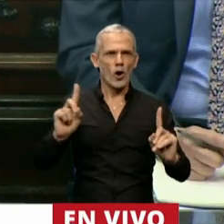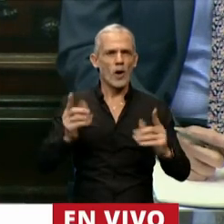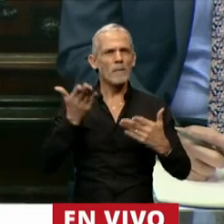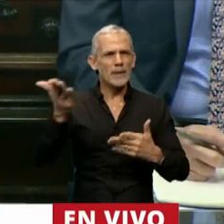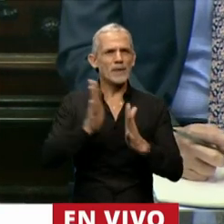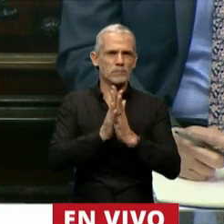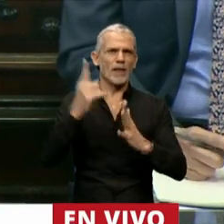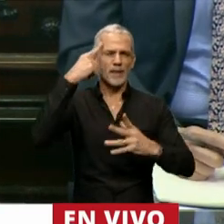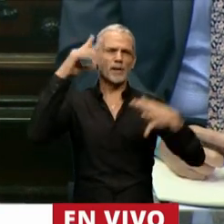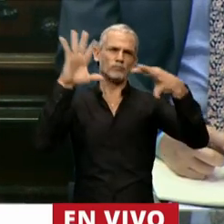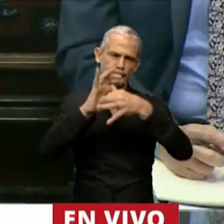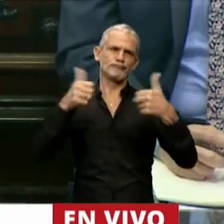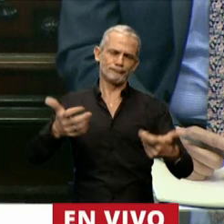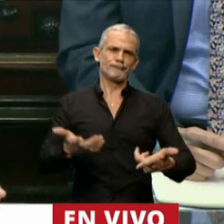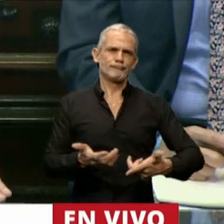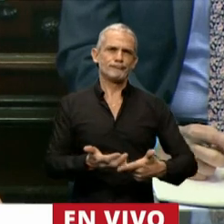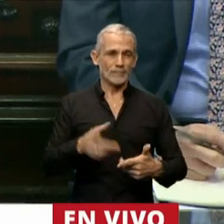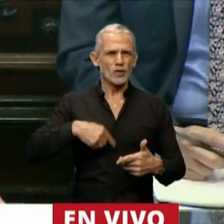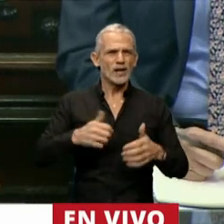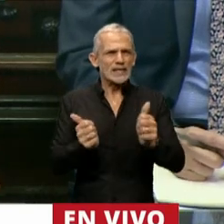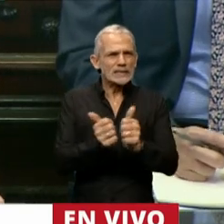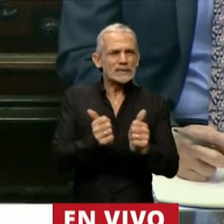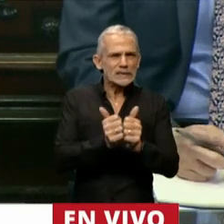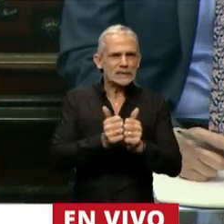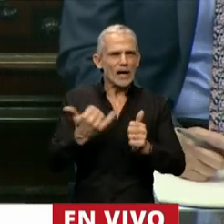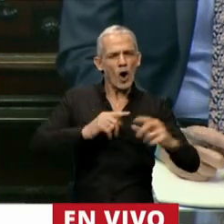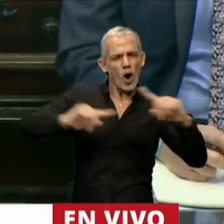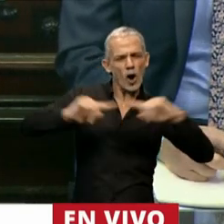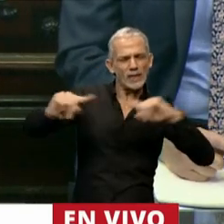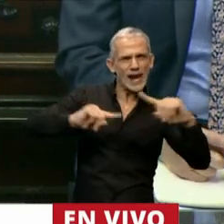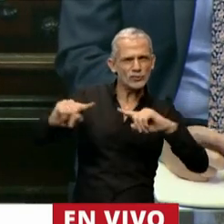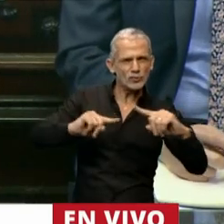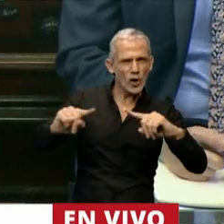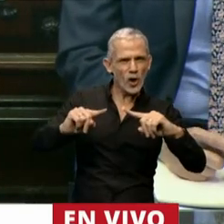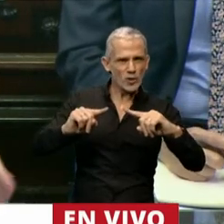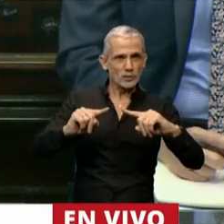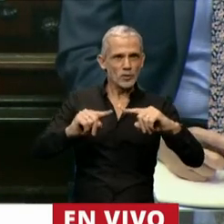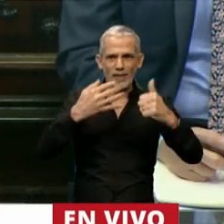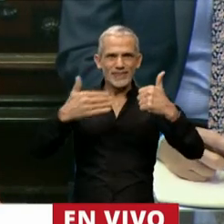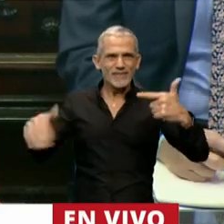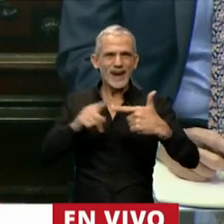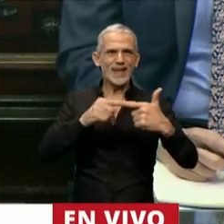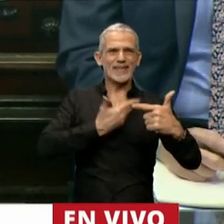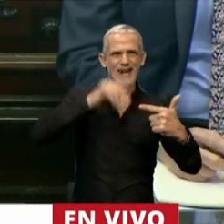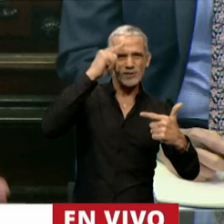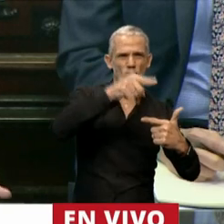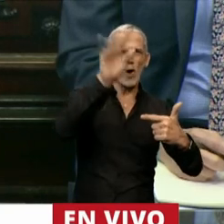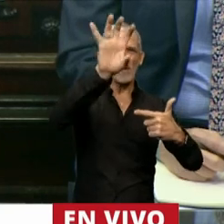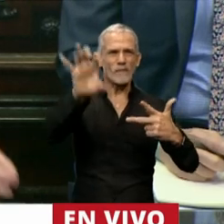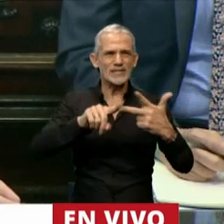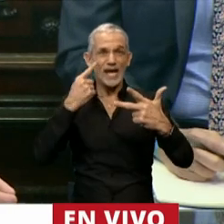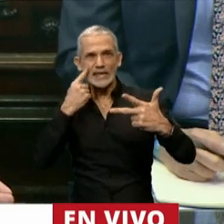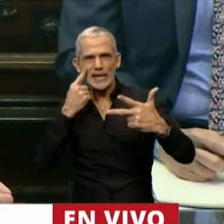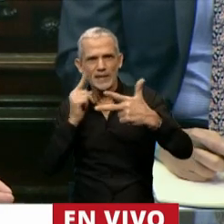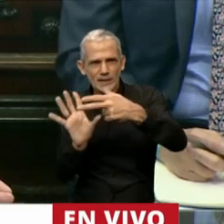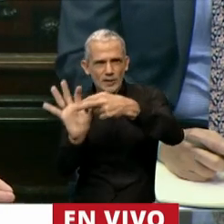Y creo allí que el acompañamiento y la coordinación que se ha generado entre las distintas jurisdicciones no hace más que